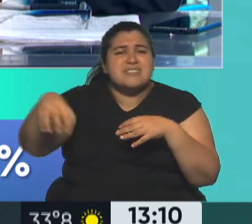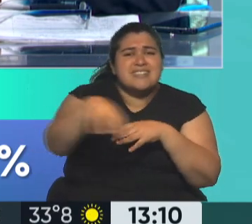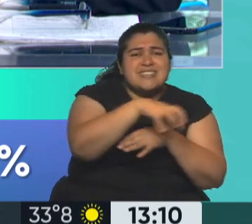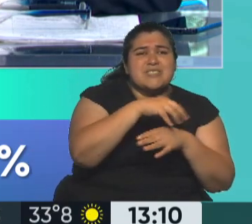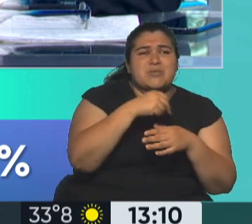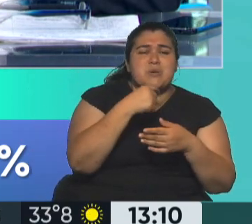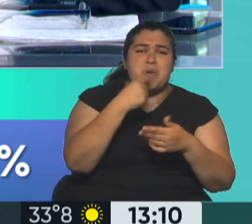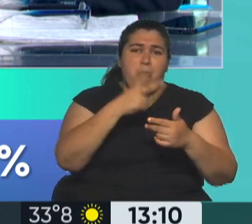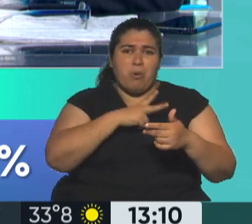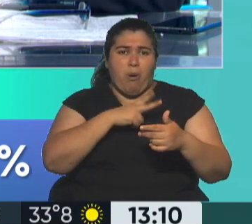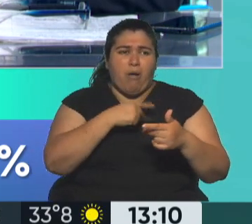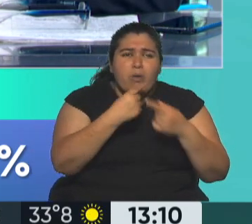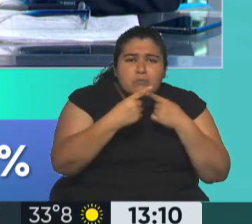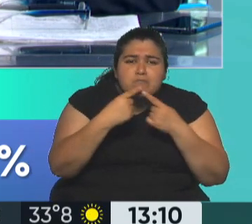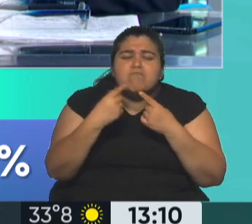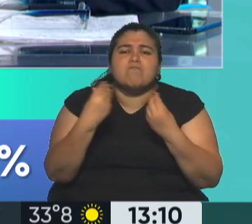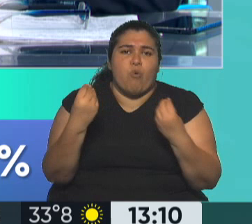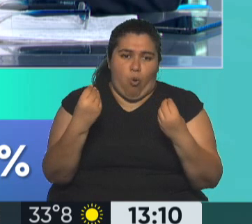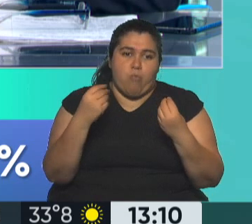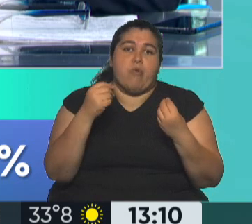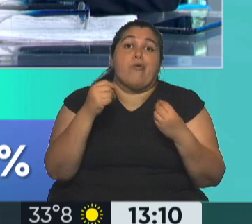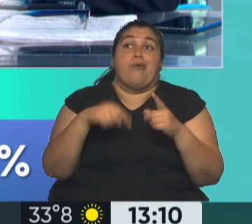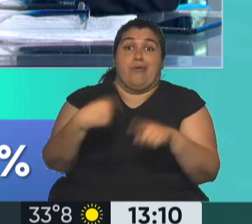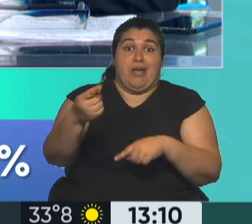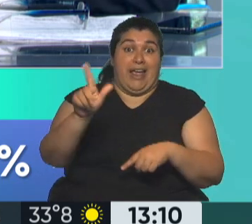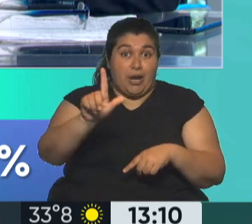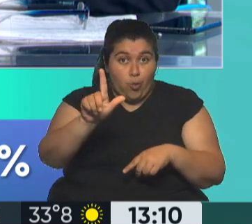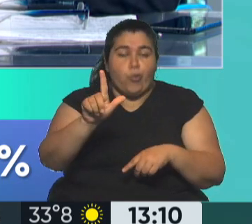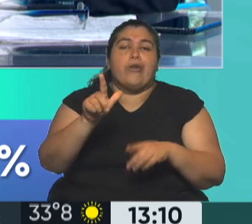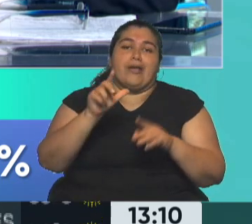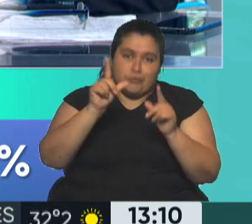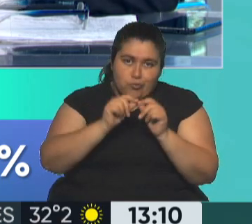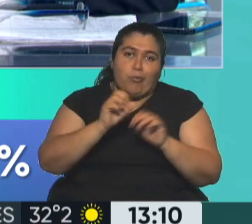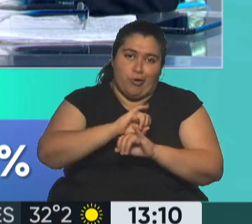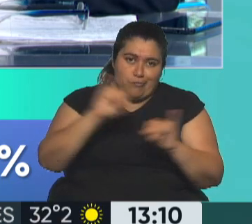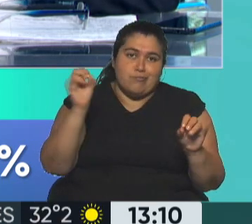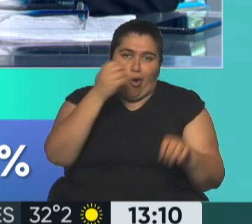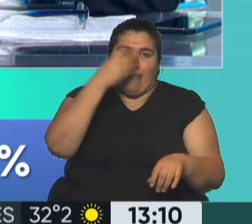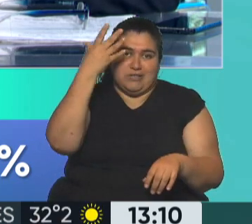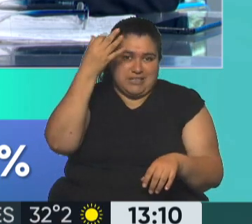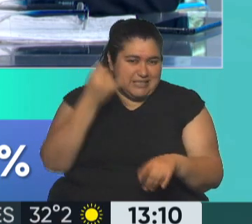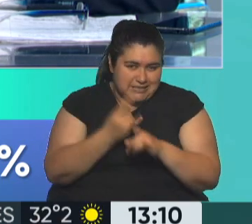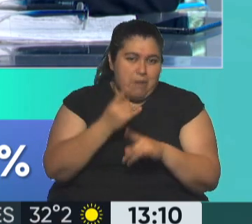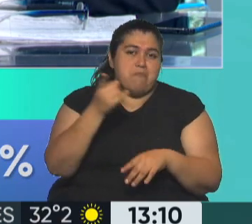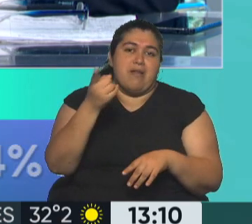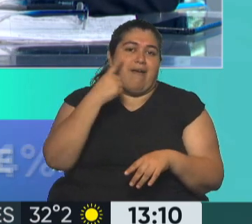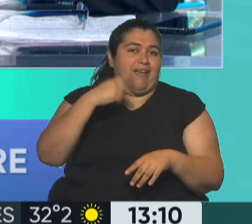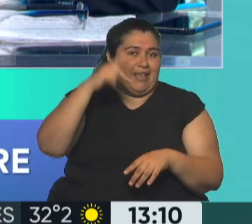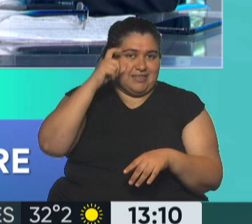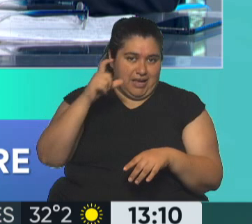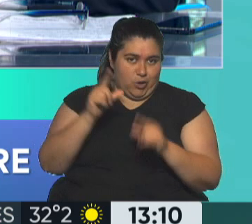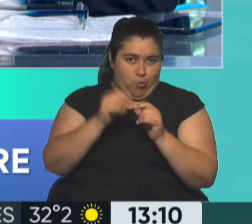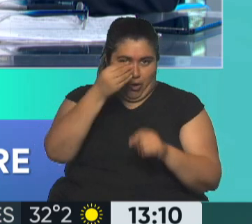lo que va a ser el índice que va a conocer el INDEC el lunes. Exactamente. es el día que se conoce el índice. ¿Qué pasó acá